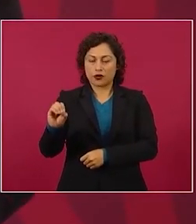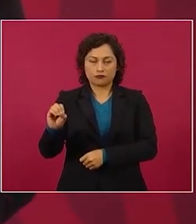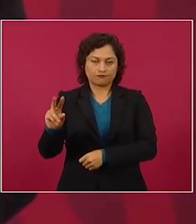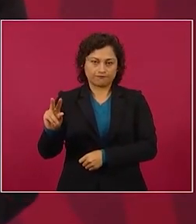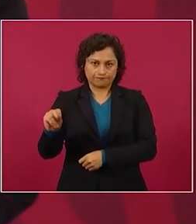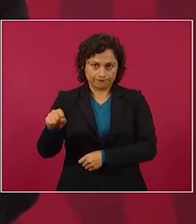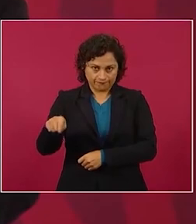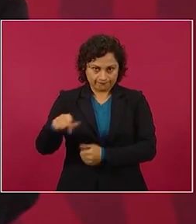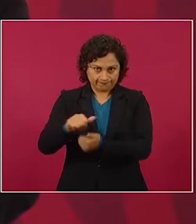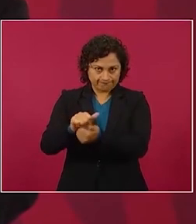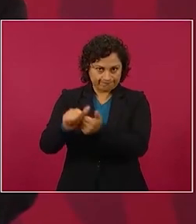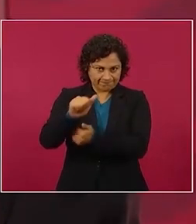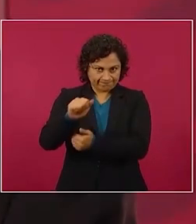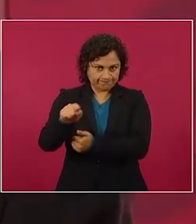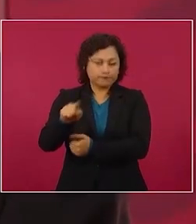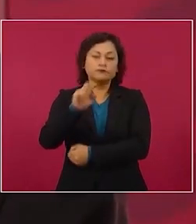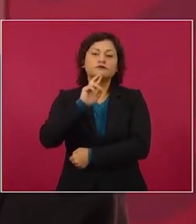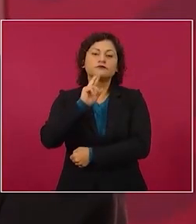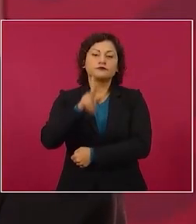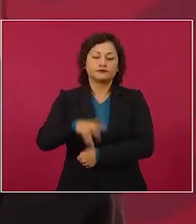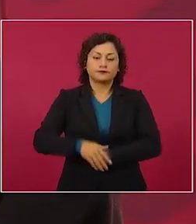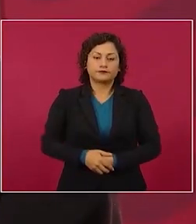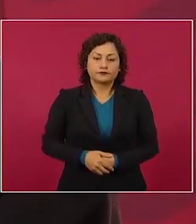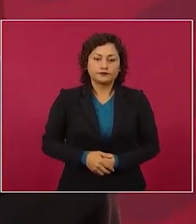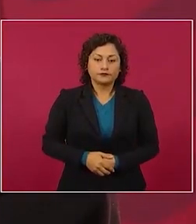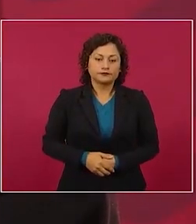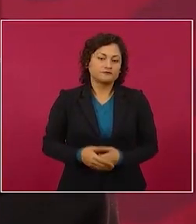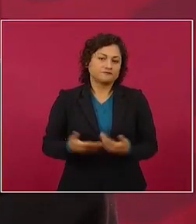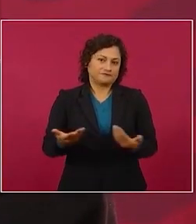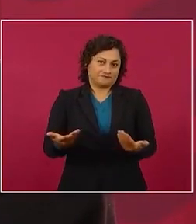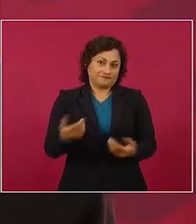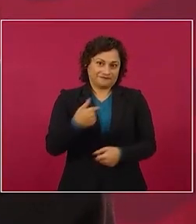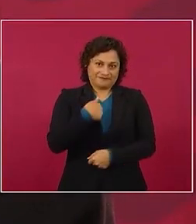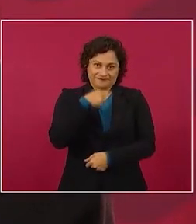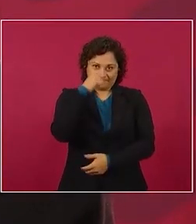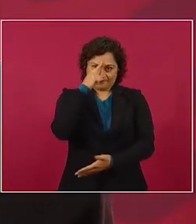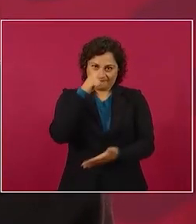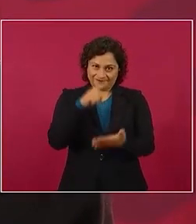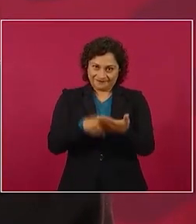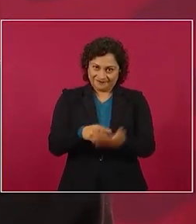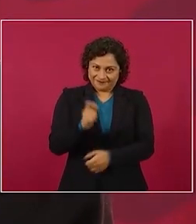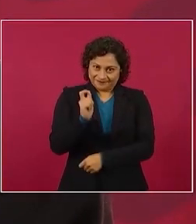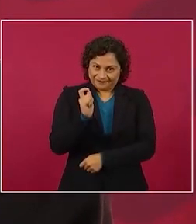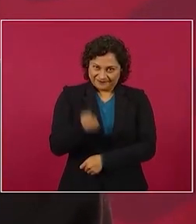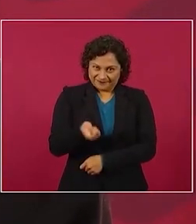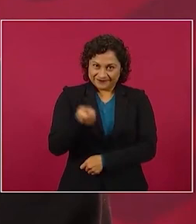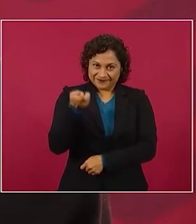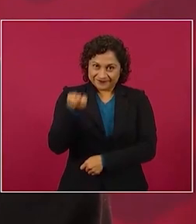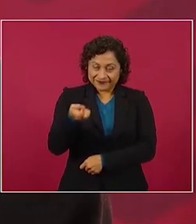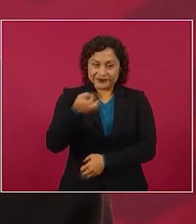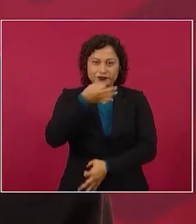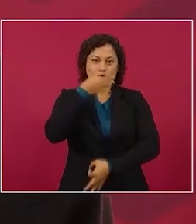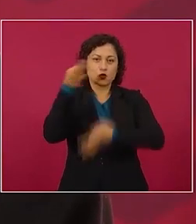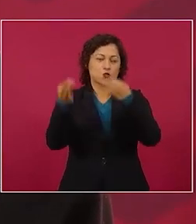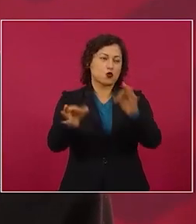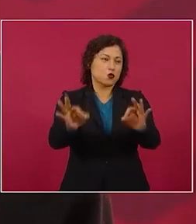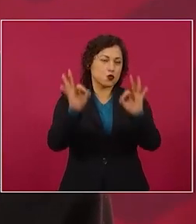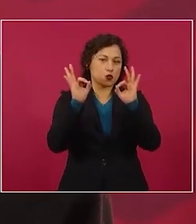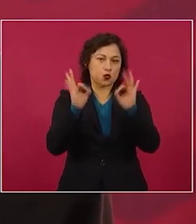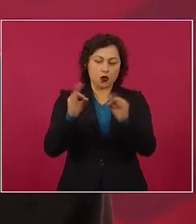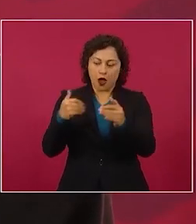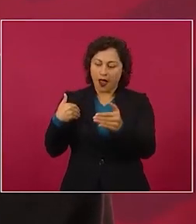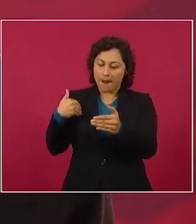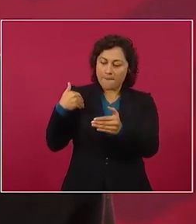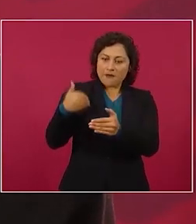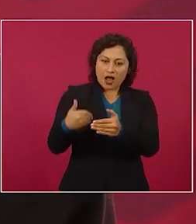De modo que es una muy buena noticia, es un avance. Imagínense desde cuándo